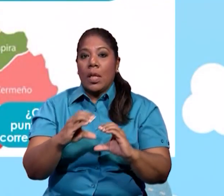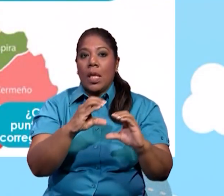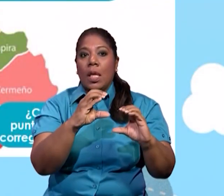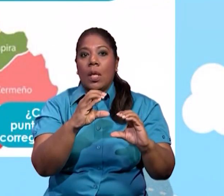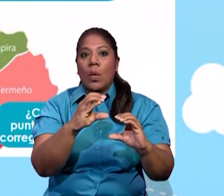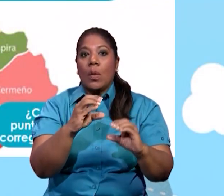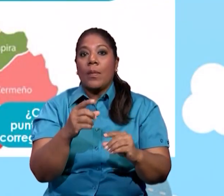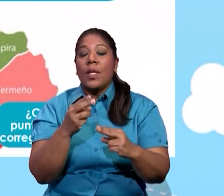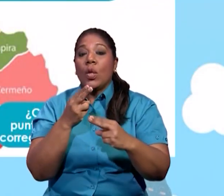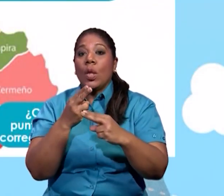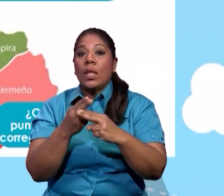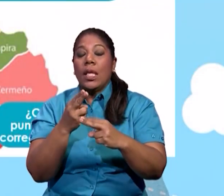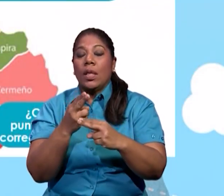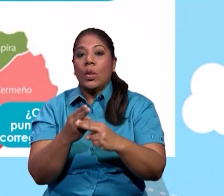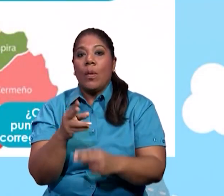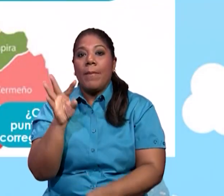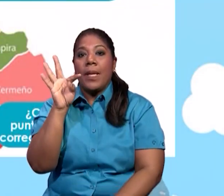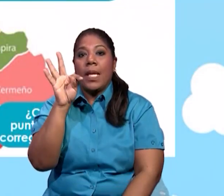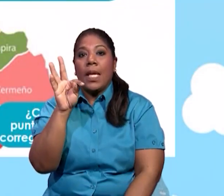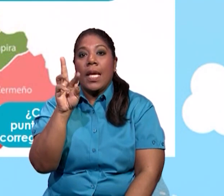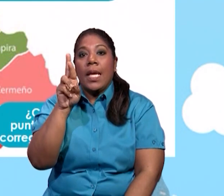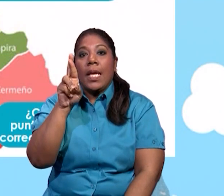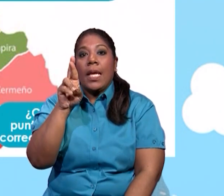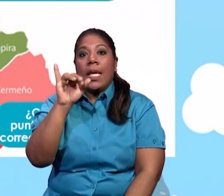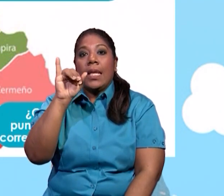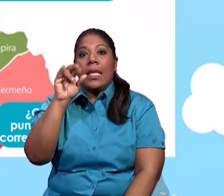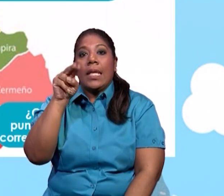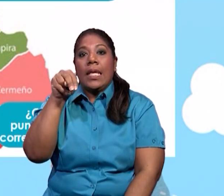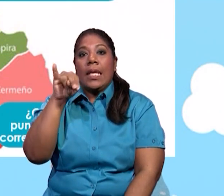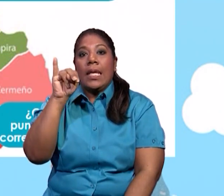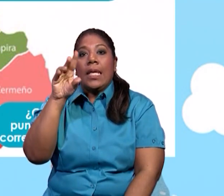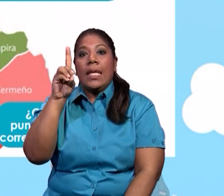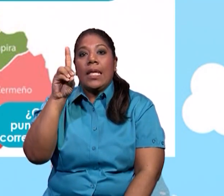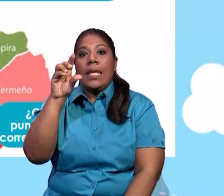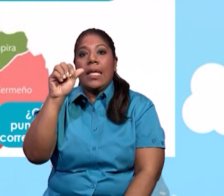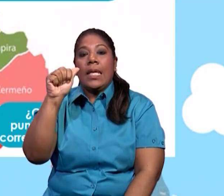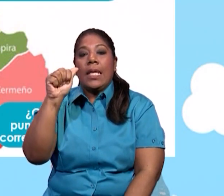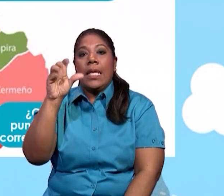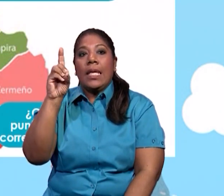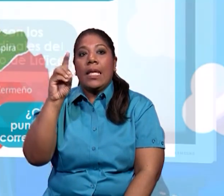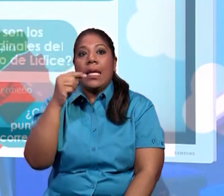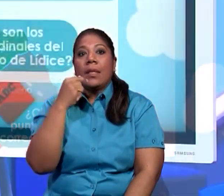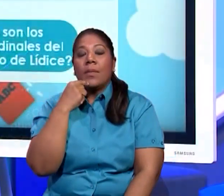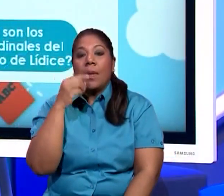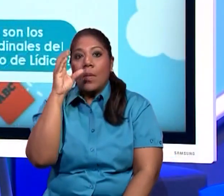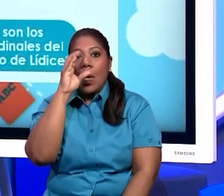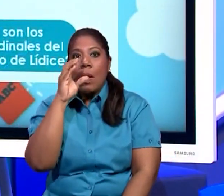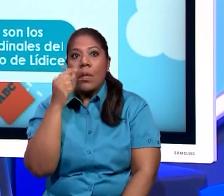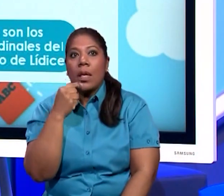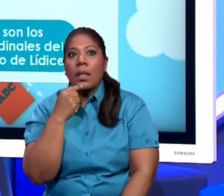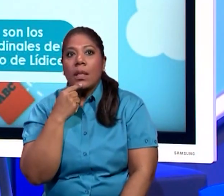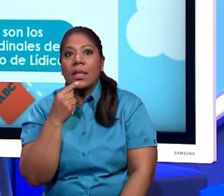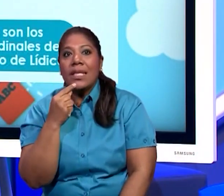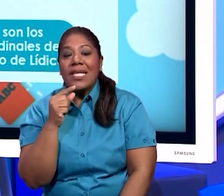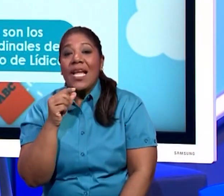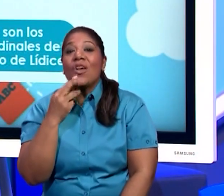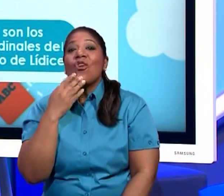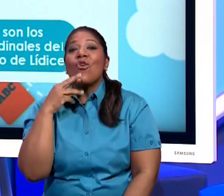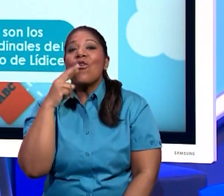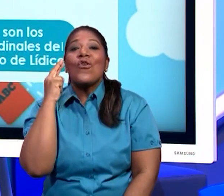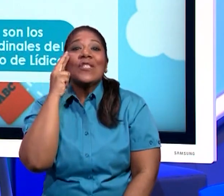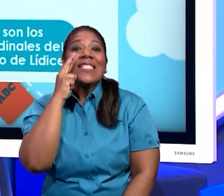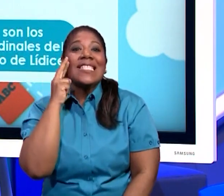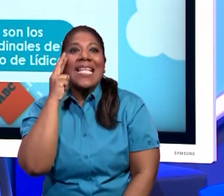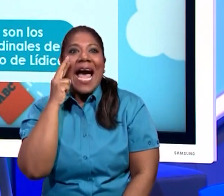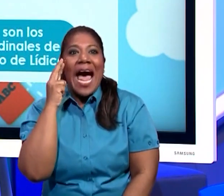Trinidad? Vamos a buscar a Trinidad, a Trinidad dentro de los corregimientos. Y lo observamos aquí como de